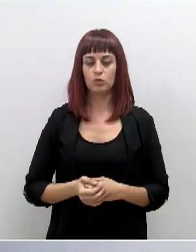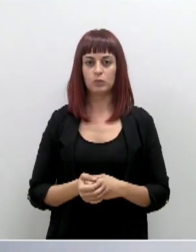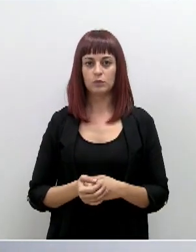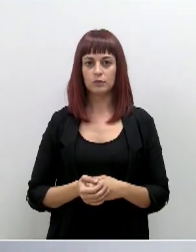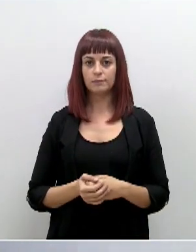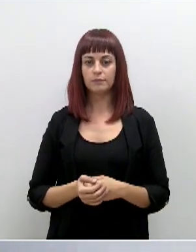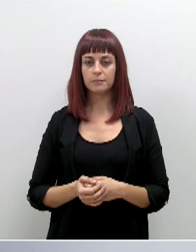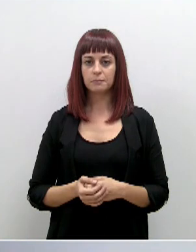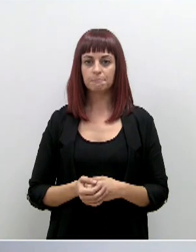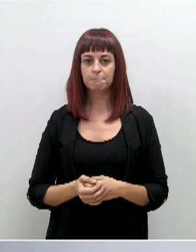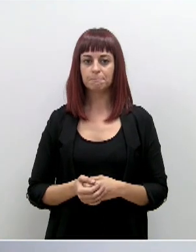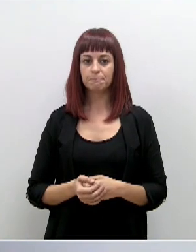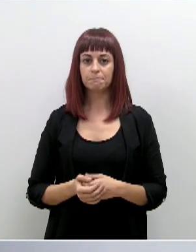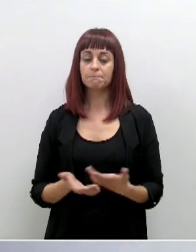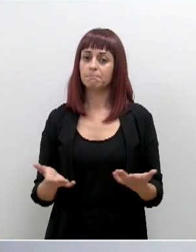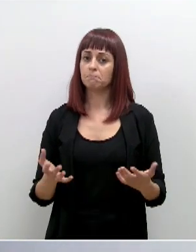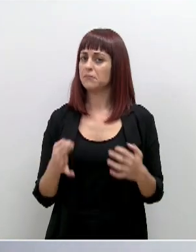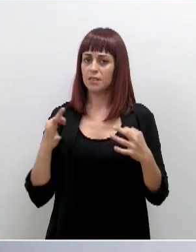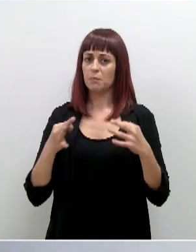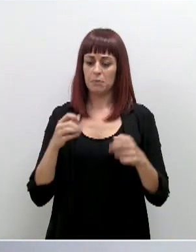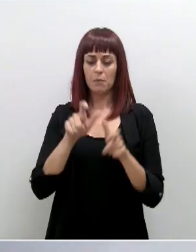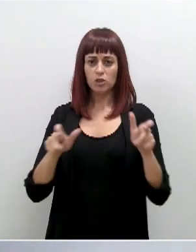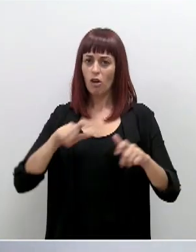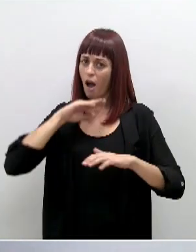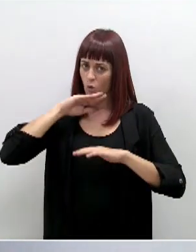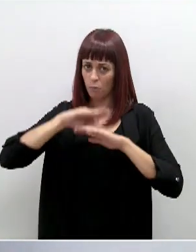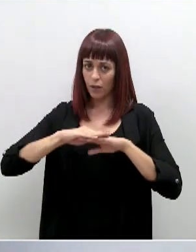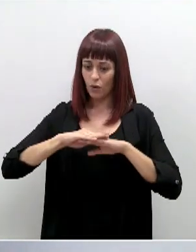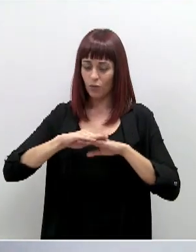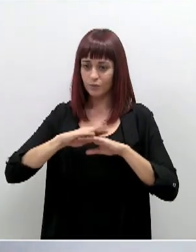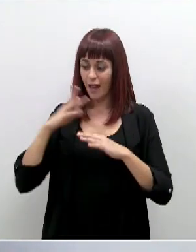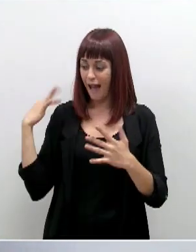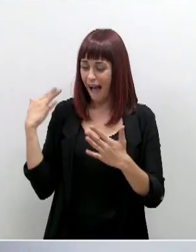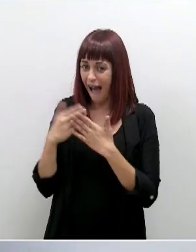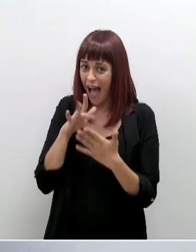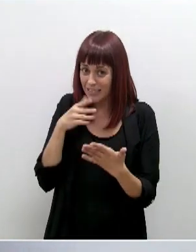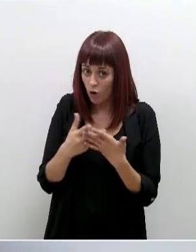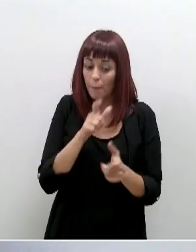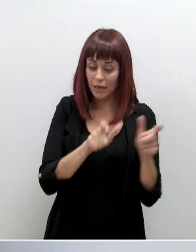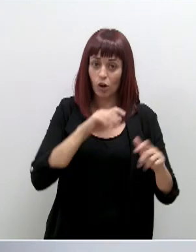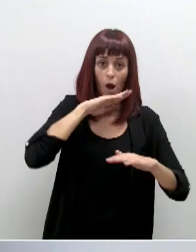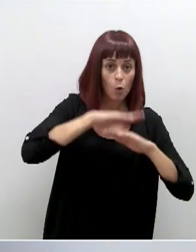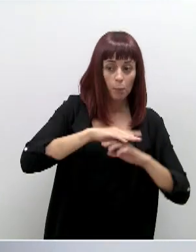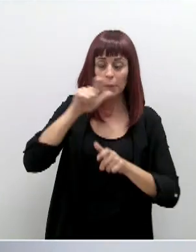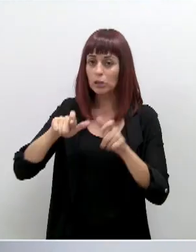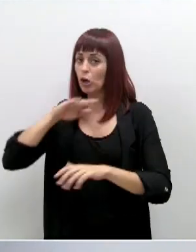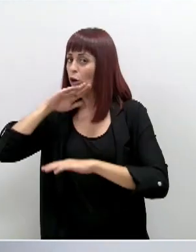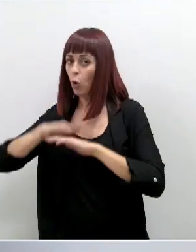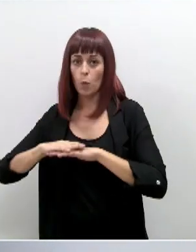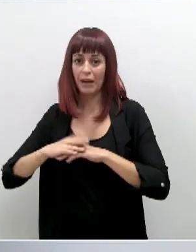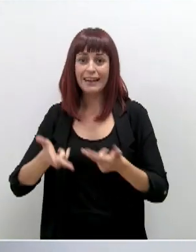De los que siempre han cumplido, por supuesto, y de aquellos que hasta ahora no lo han hecho. Nadie está libre.